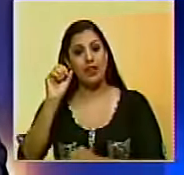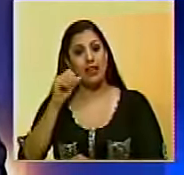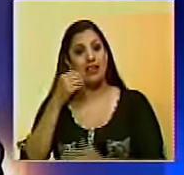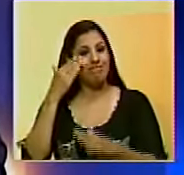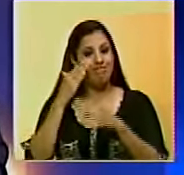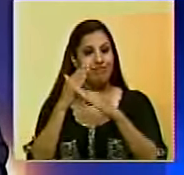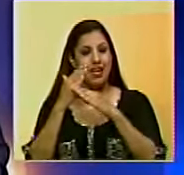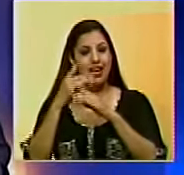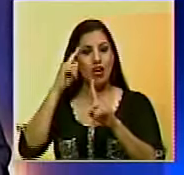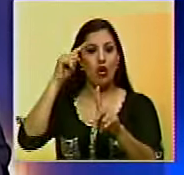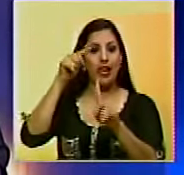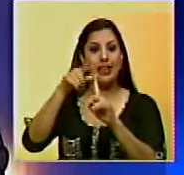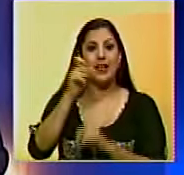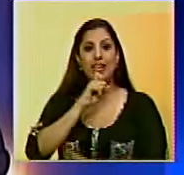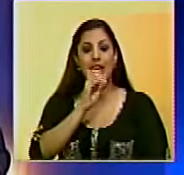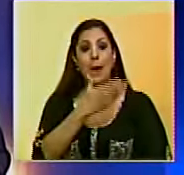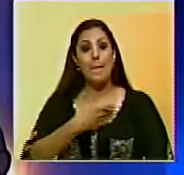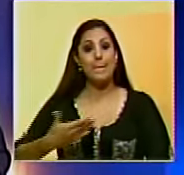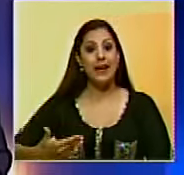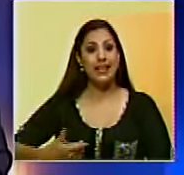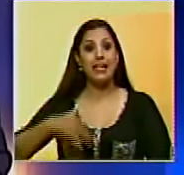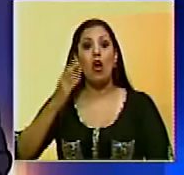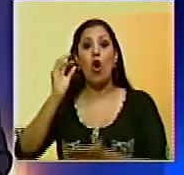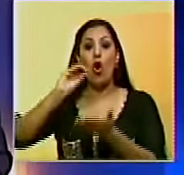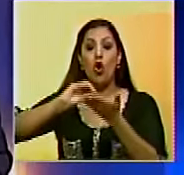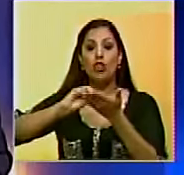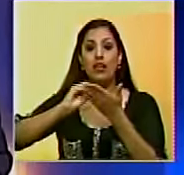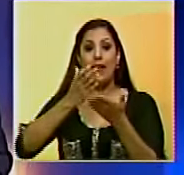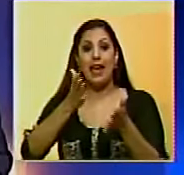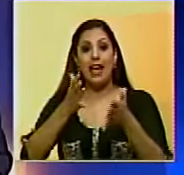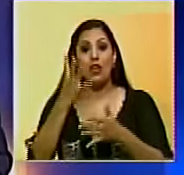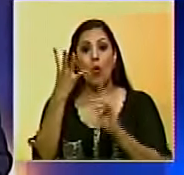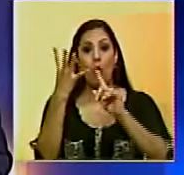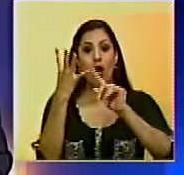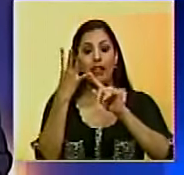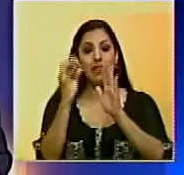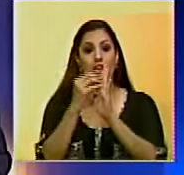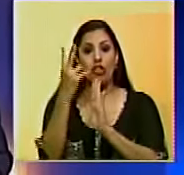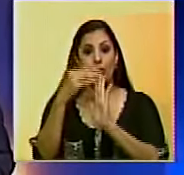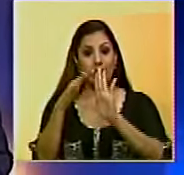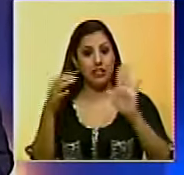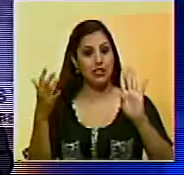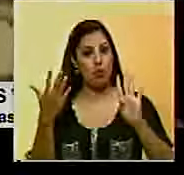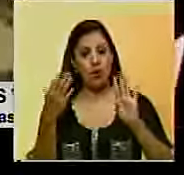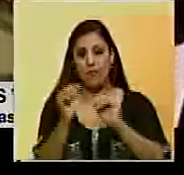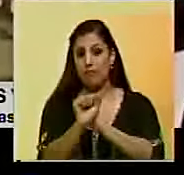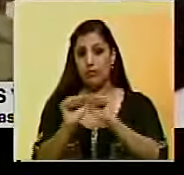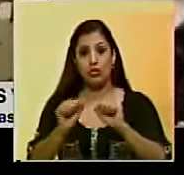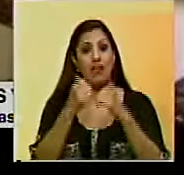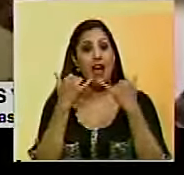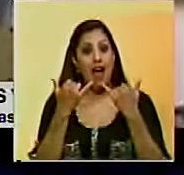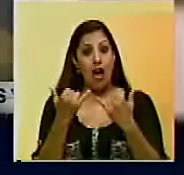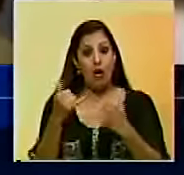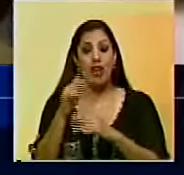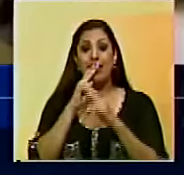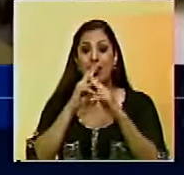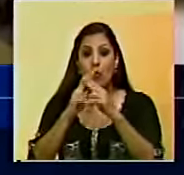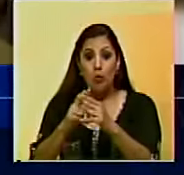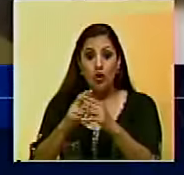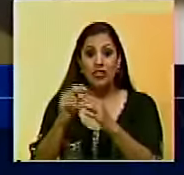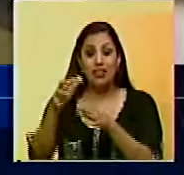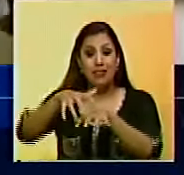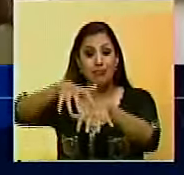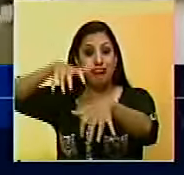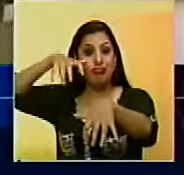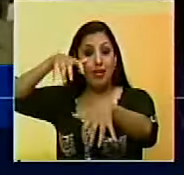frenaría las aspiraciones del presidente Evo Morales de ser reelecto por cuarta vez en 2019. Hasta el momento los resultados indican que